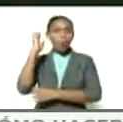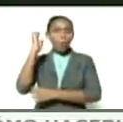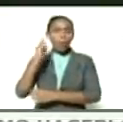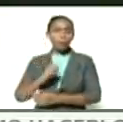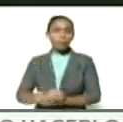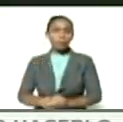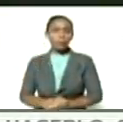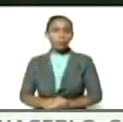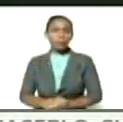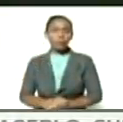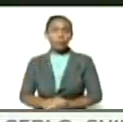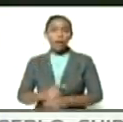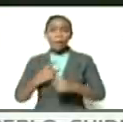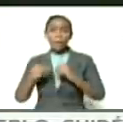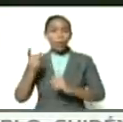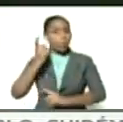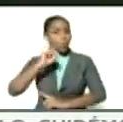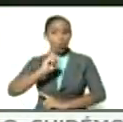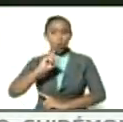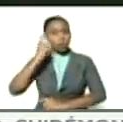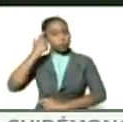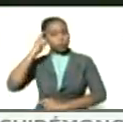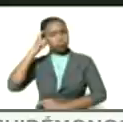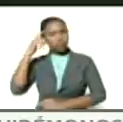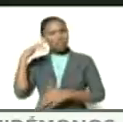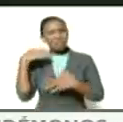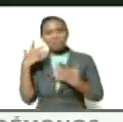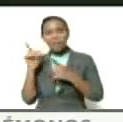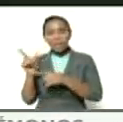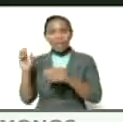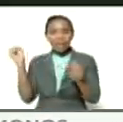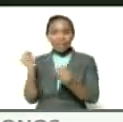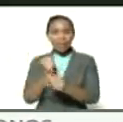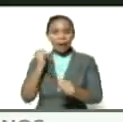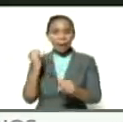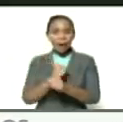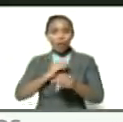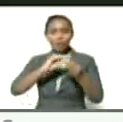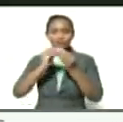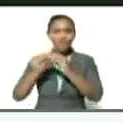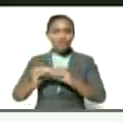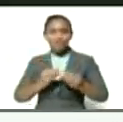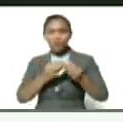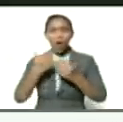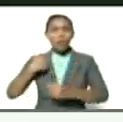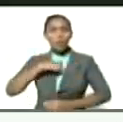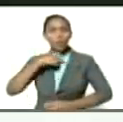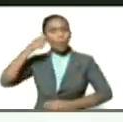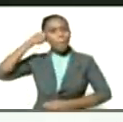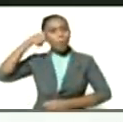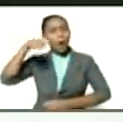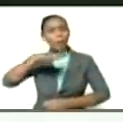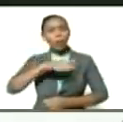pero no sabemos que en esa forja de nuestro pueblo